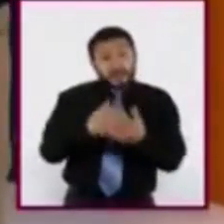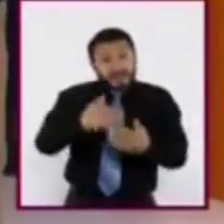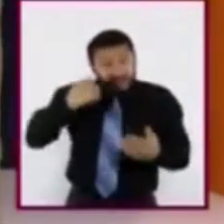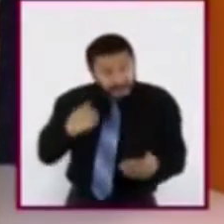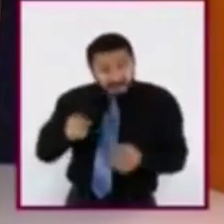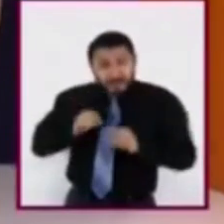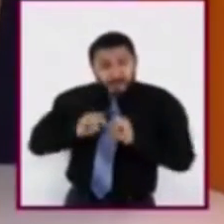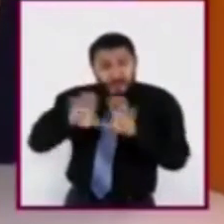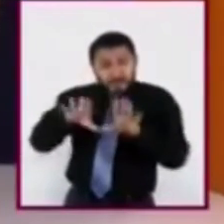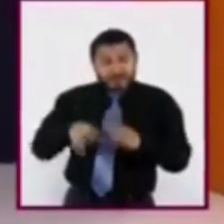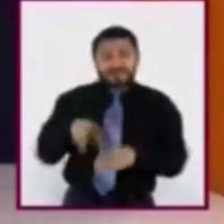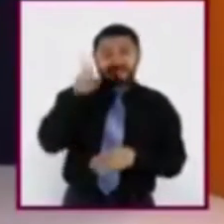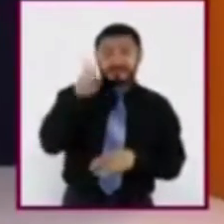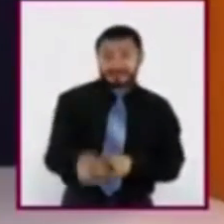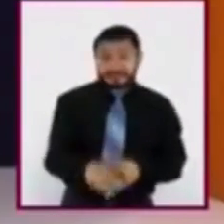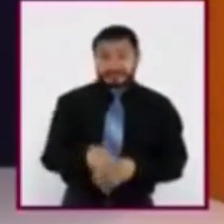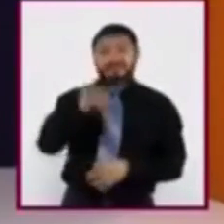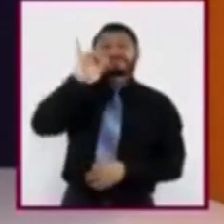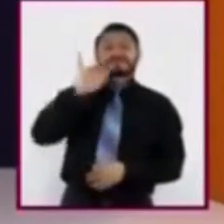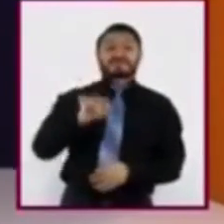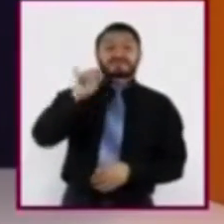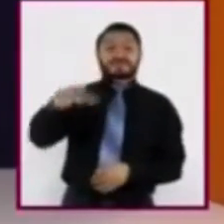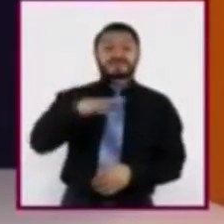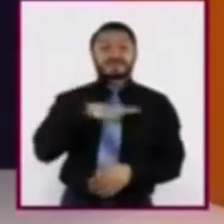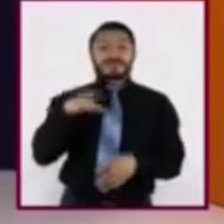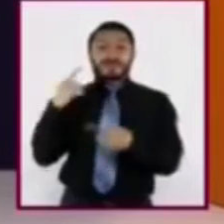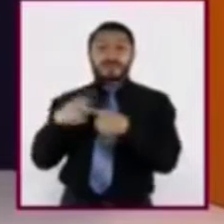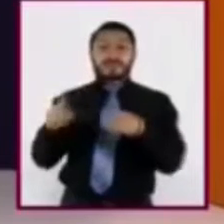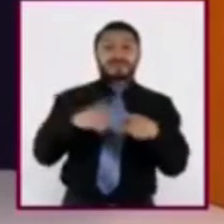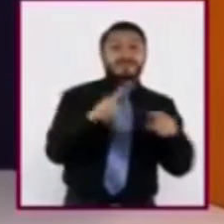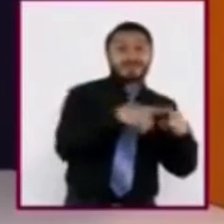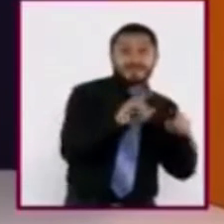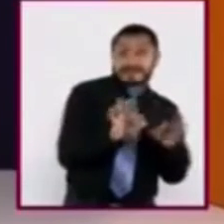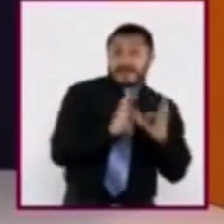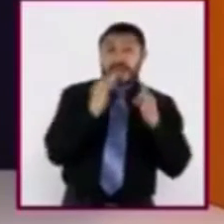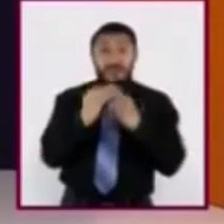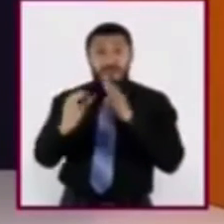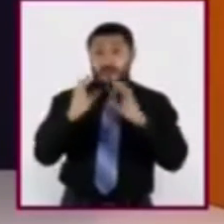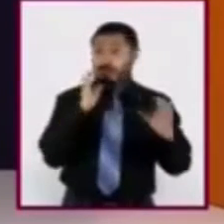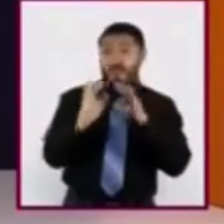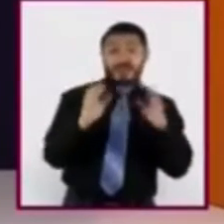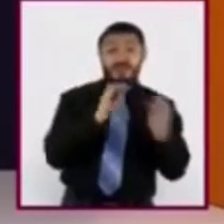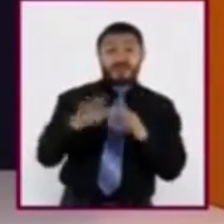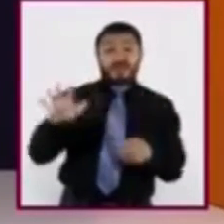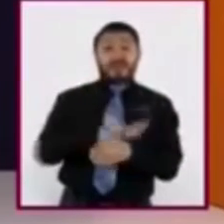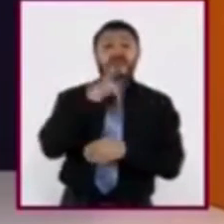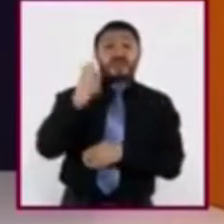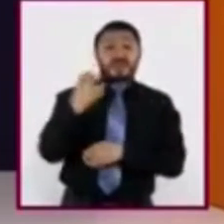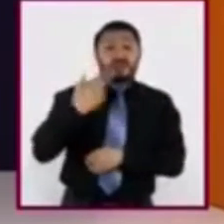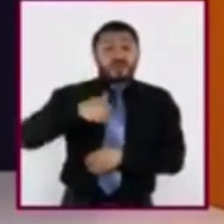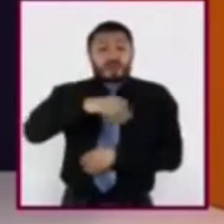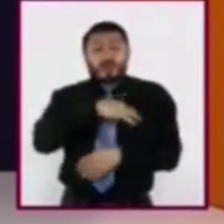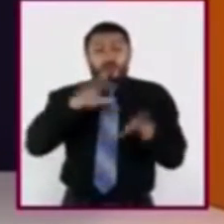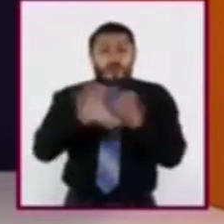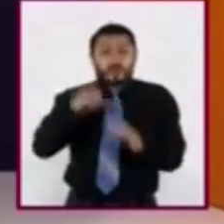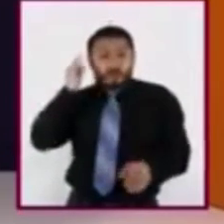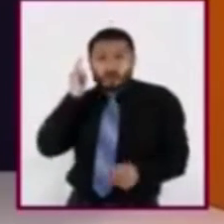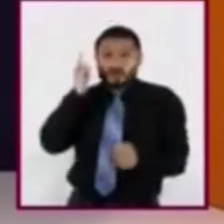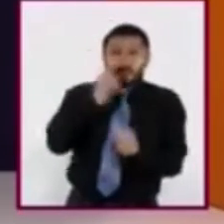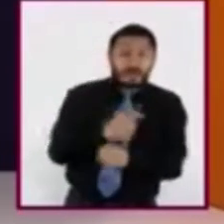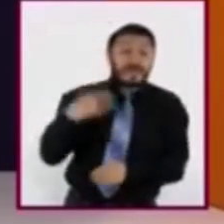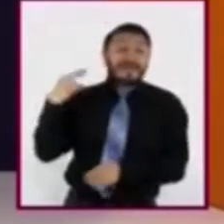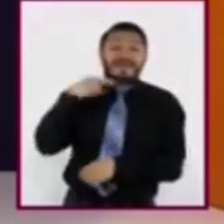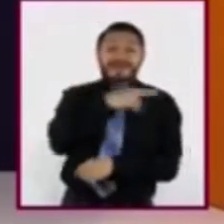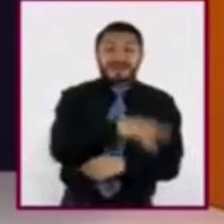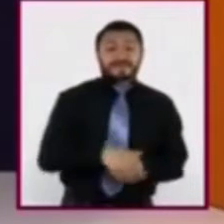¿Verdad, maestro? En efecto. Existe una diversidad de medios de comunicación. Por ello, nos enteramos muy rápido de los sucesos.